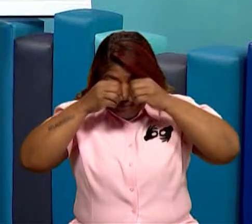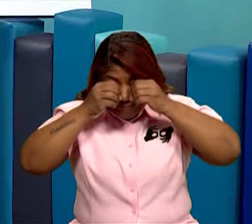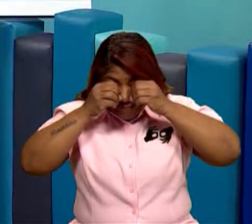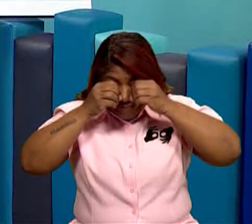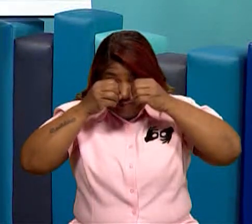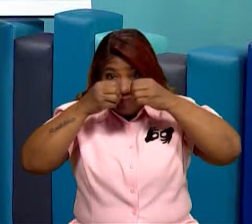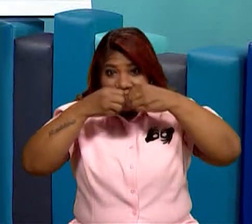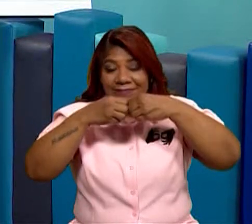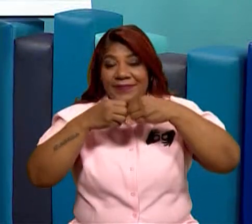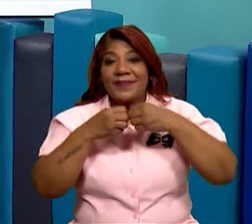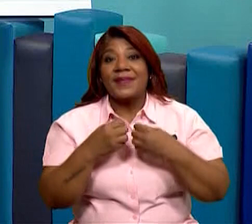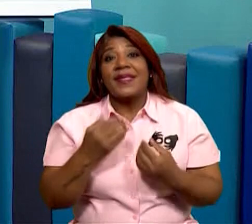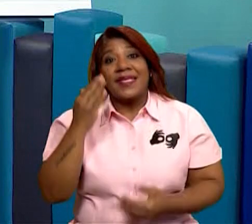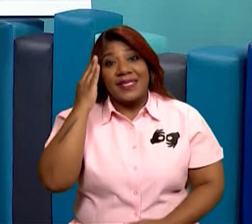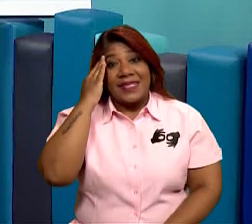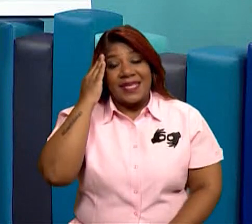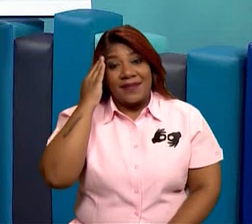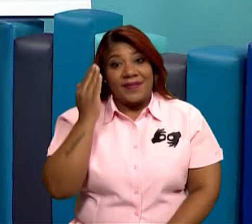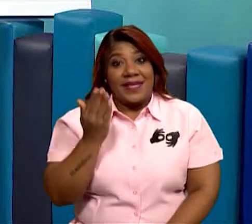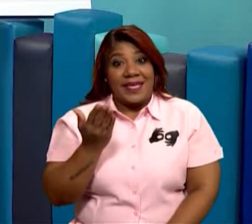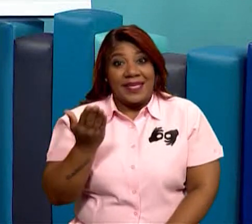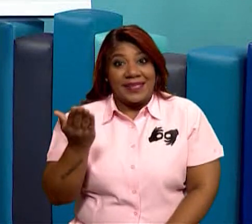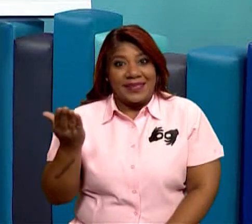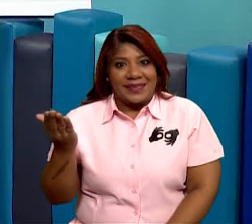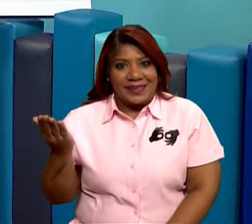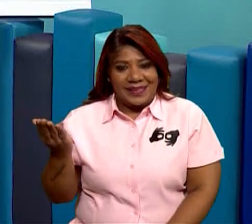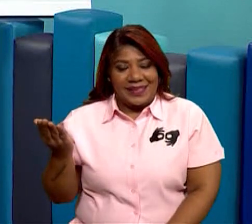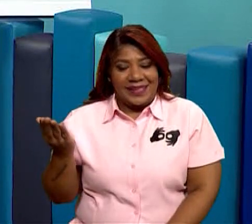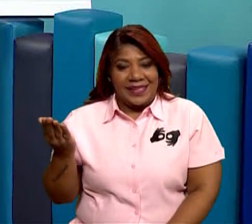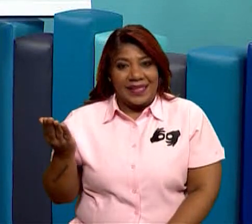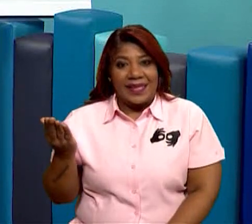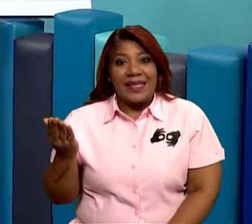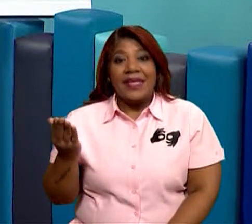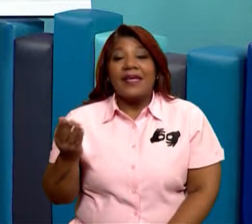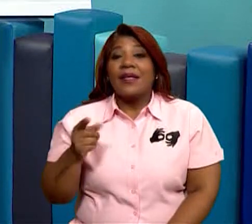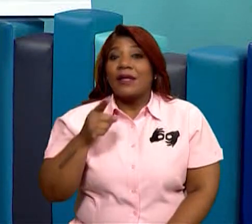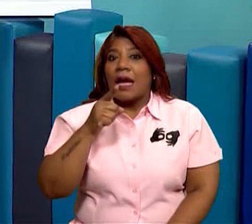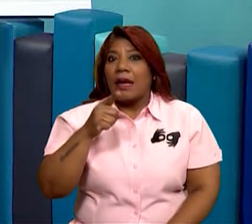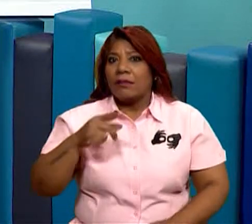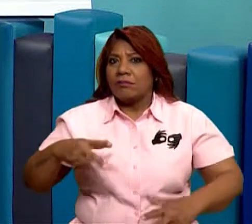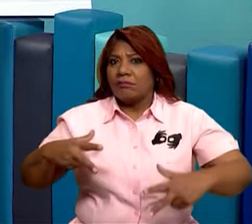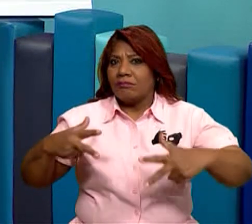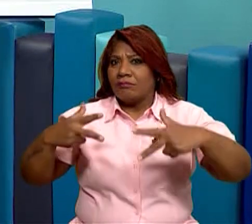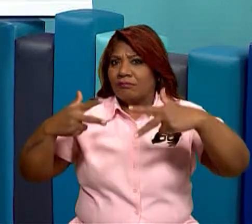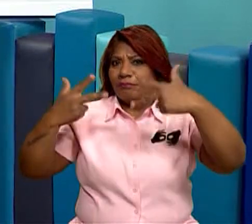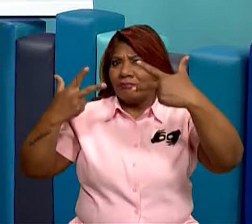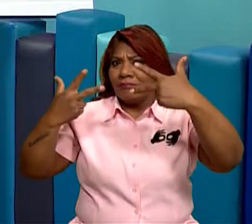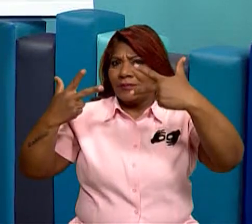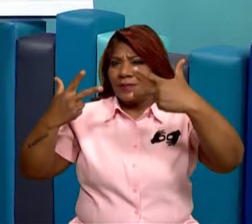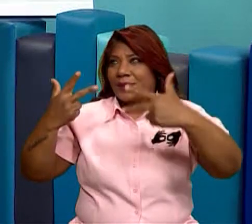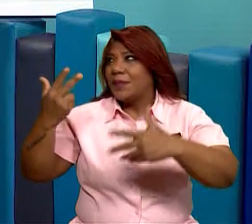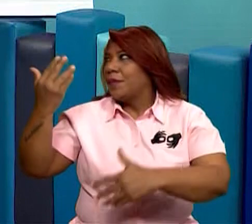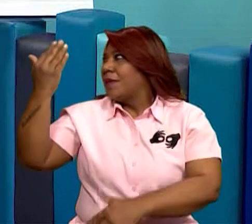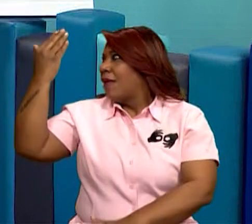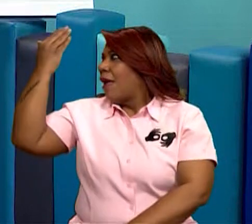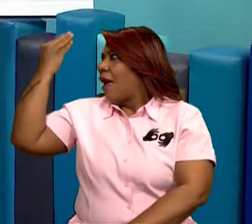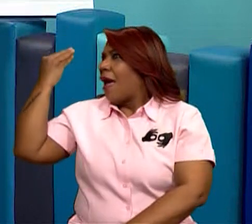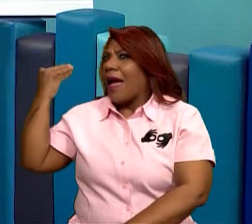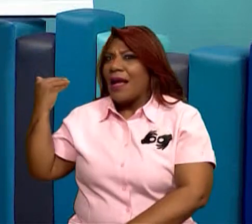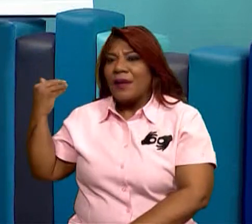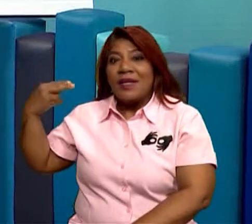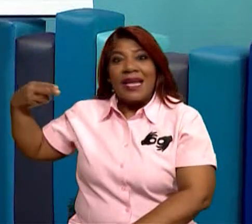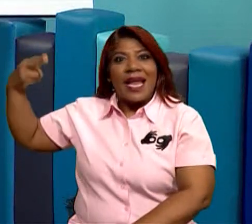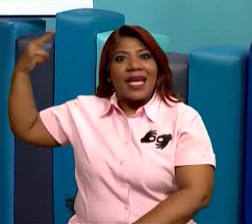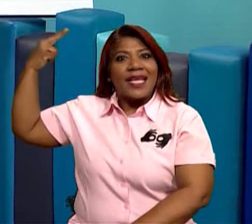¿Sabías que? Nosotros ya hemos hecho unas videollamadas al pasado. Aquí en cabina tenemos